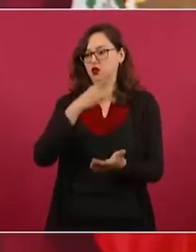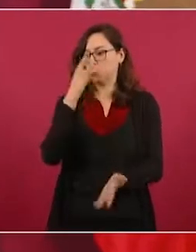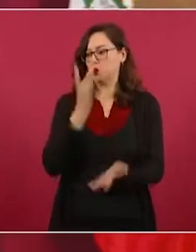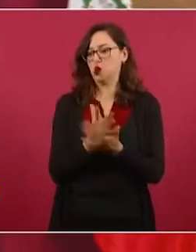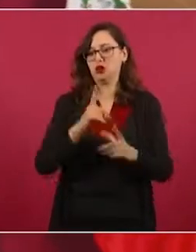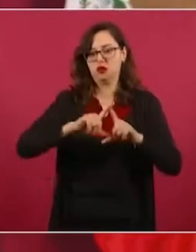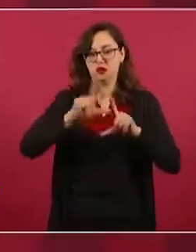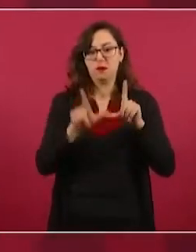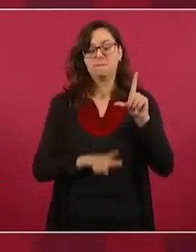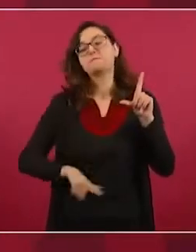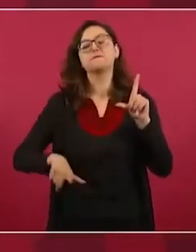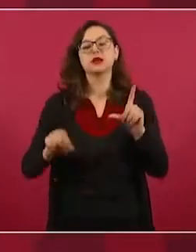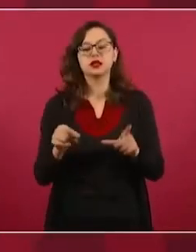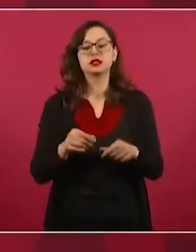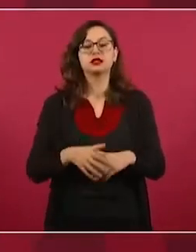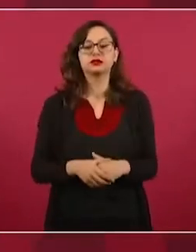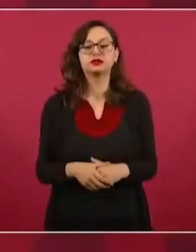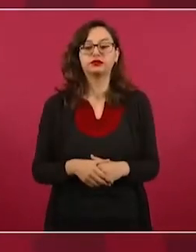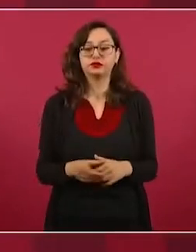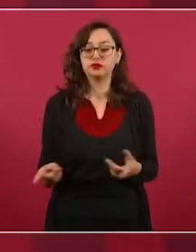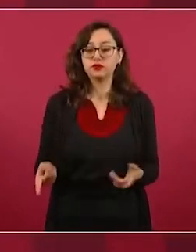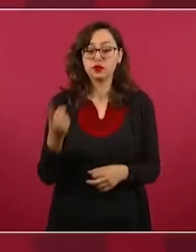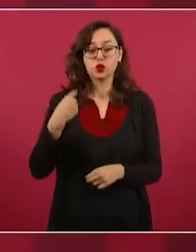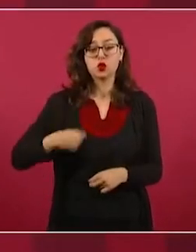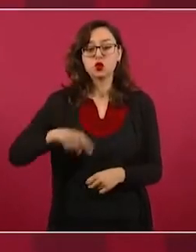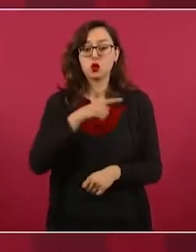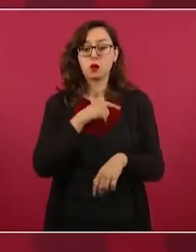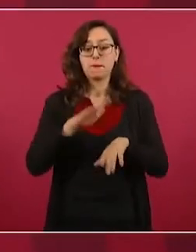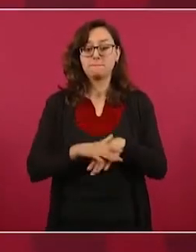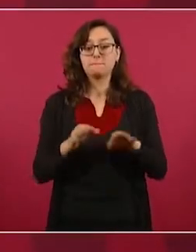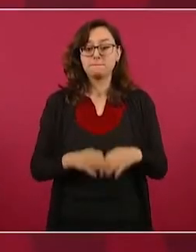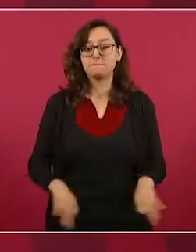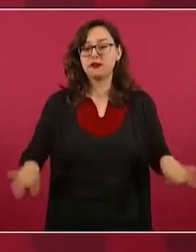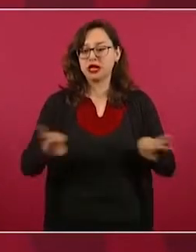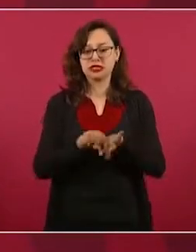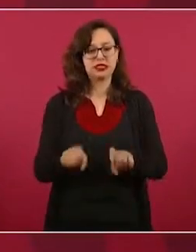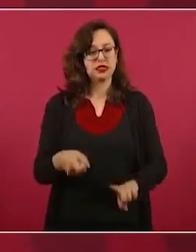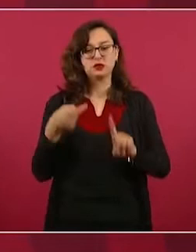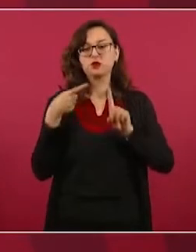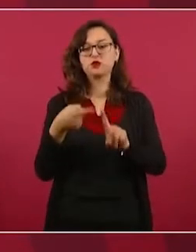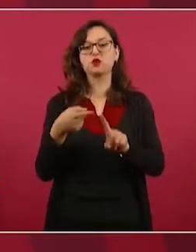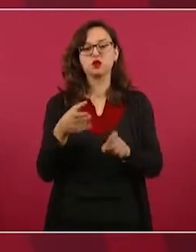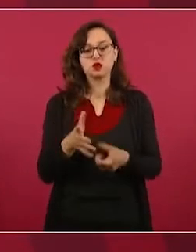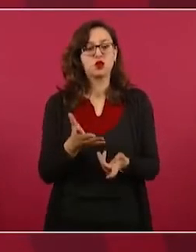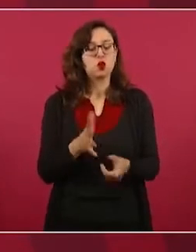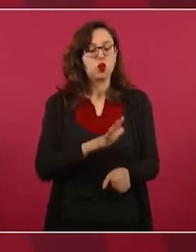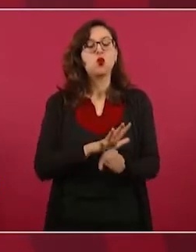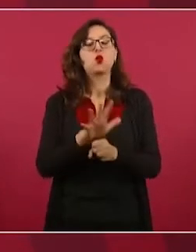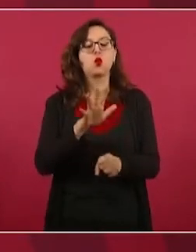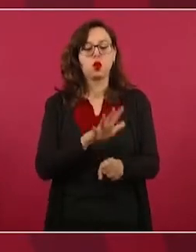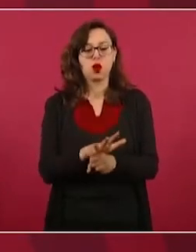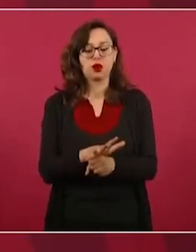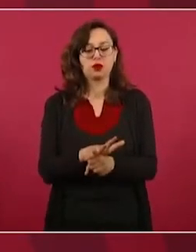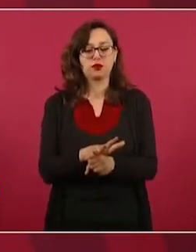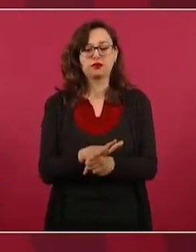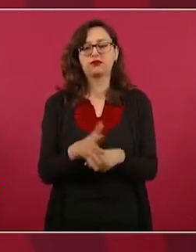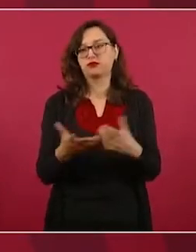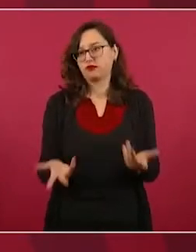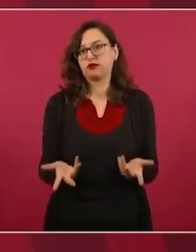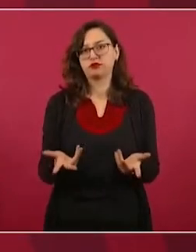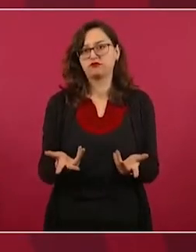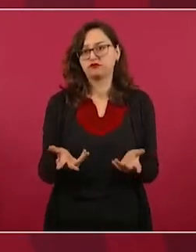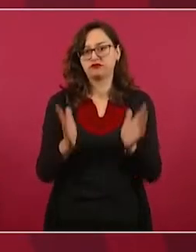Y partimos de un principio que yo creo que eso es universal y está demostrado